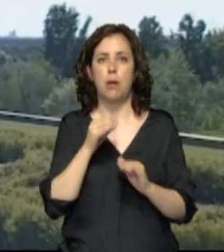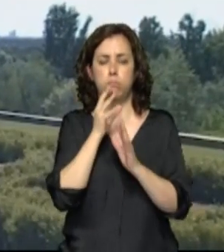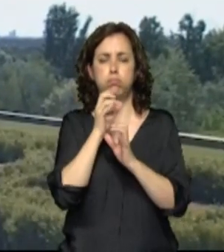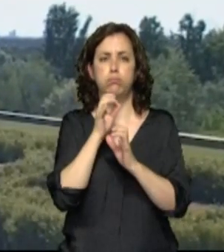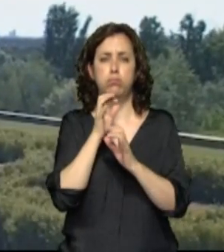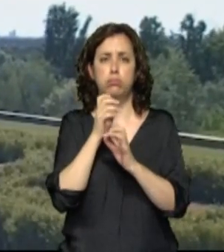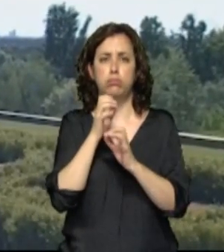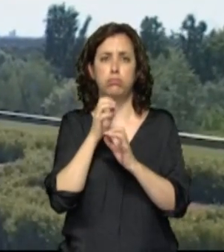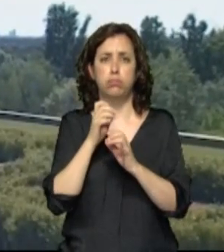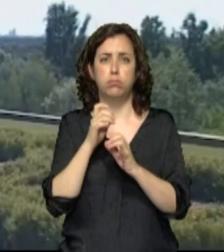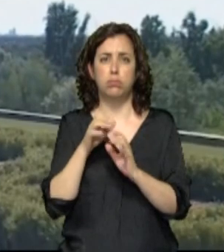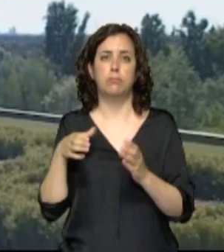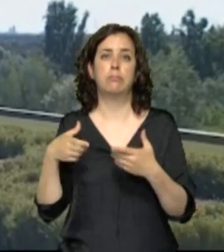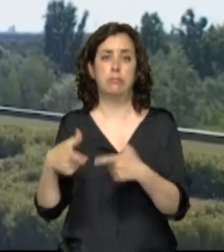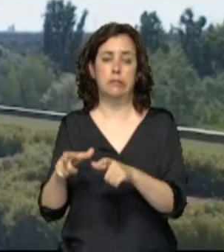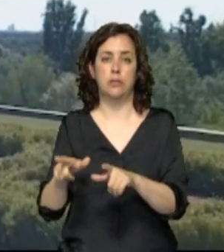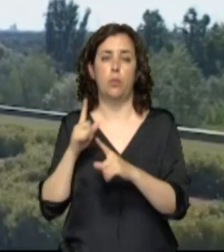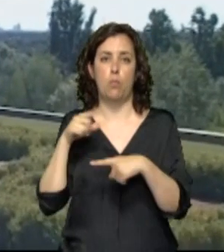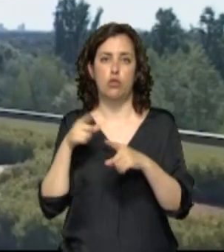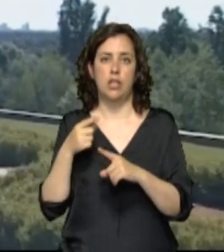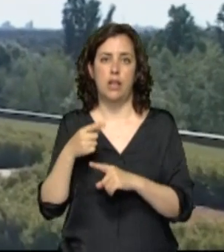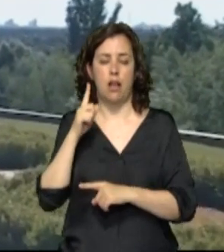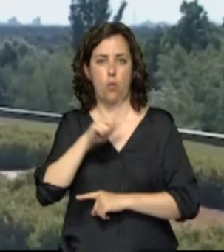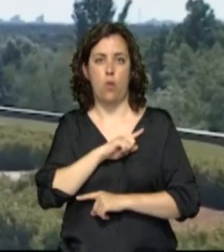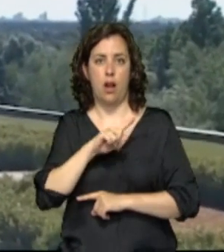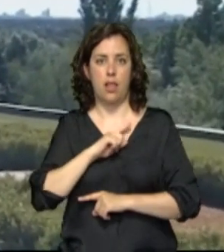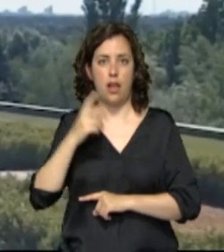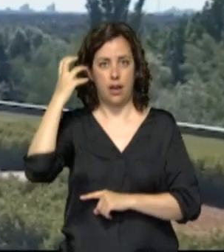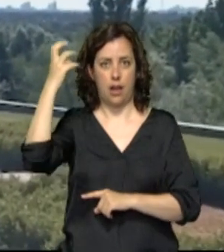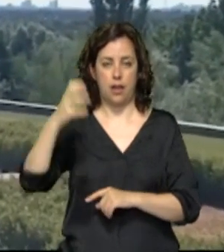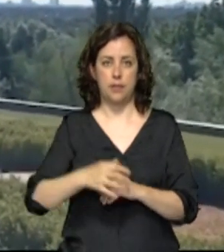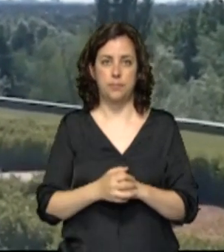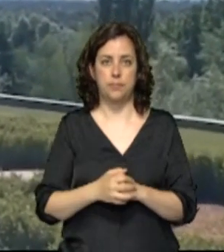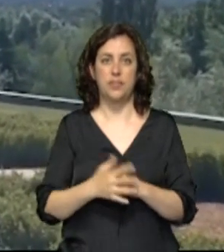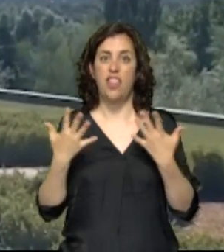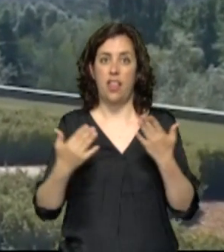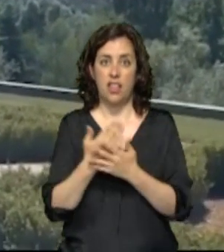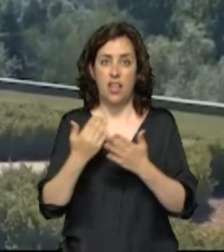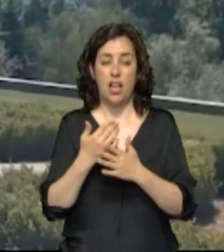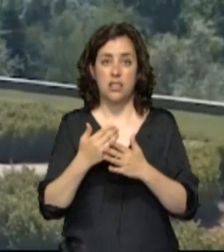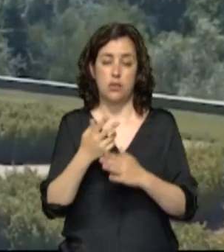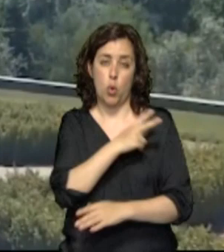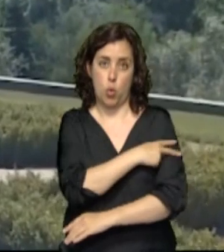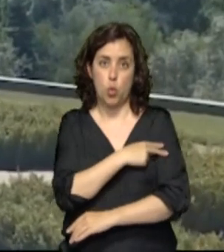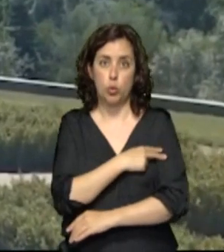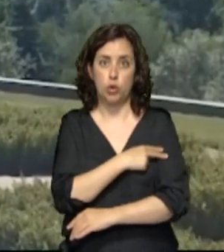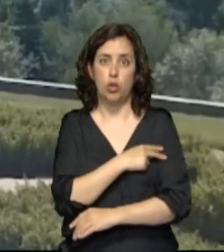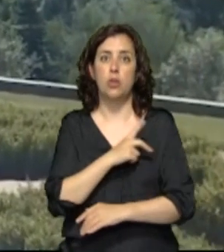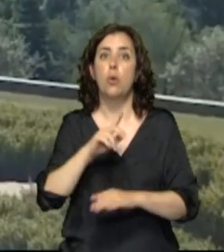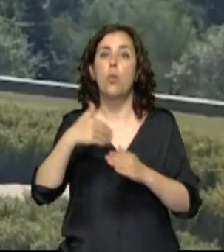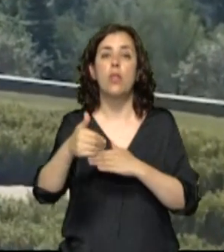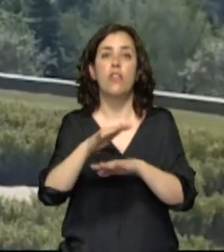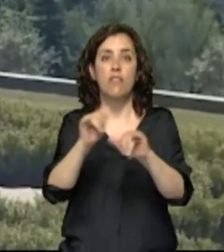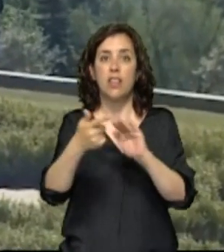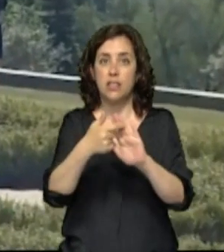de la Unidad de Música de la Guardia Real. Además, de estos diez días de luto, una vez que termine la desescalada, está previsto un gran acto de homenaje